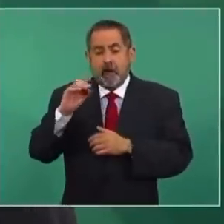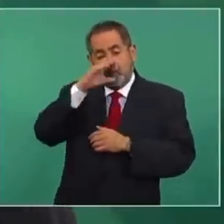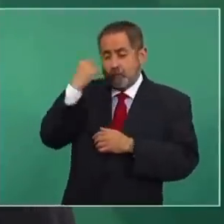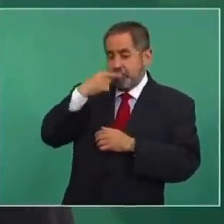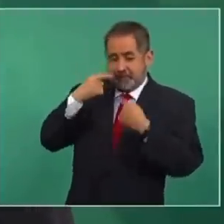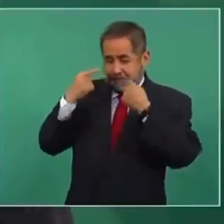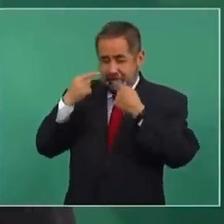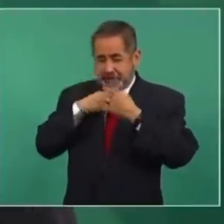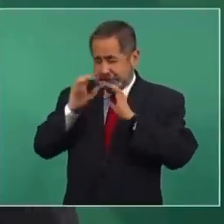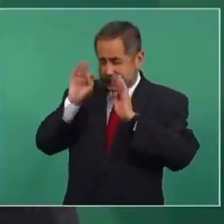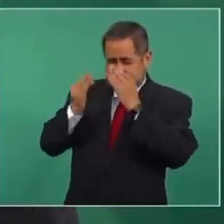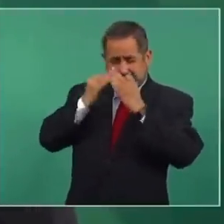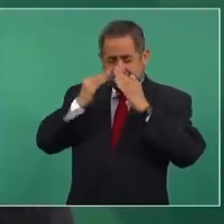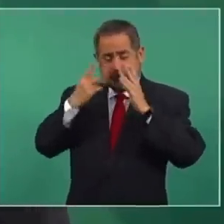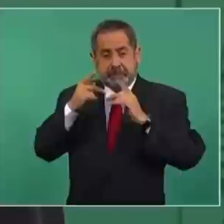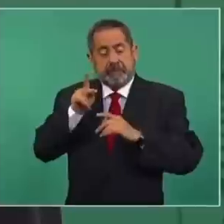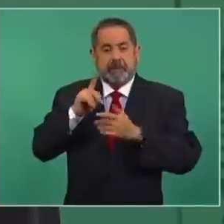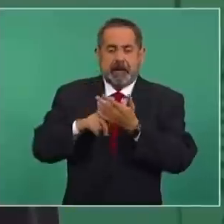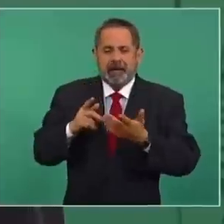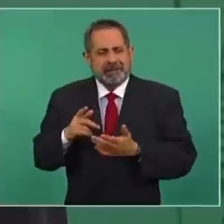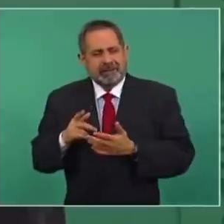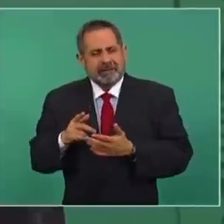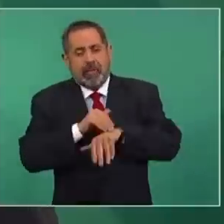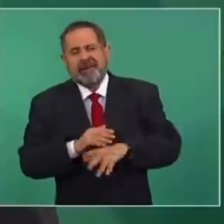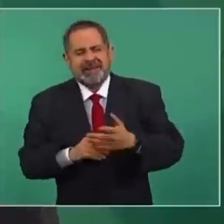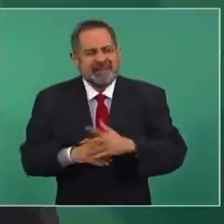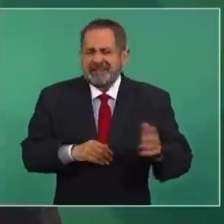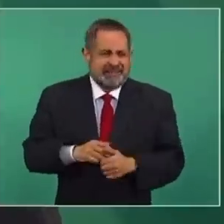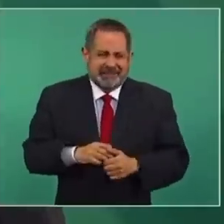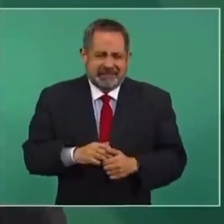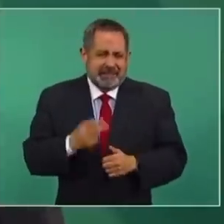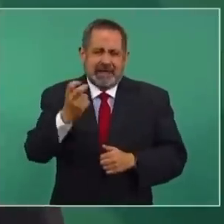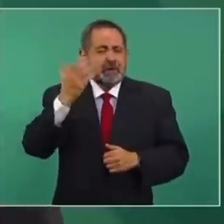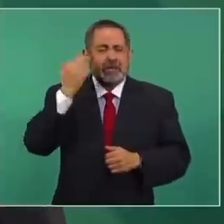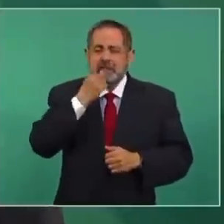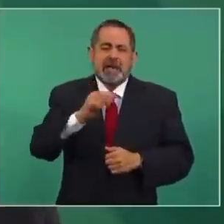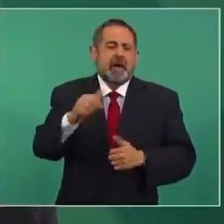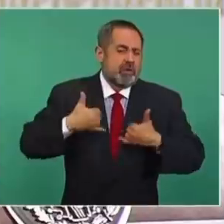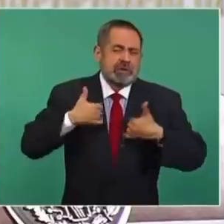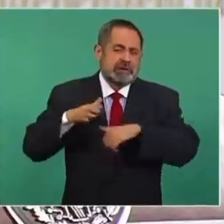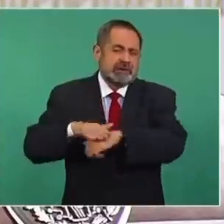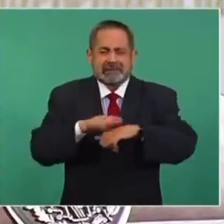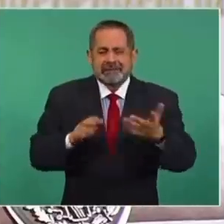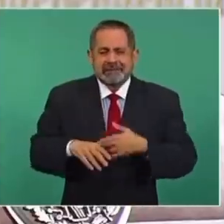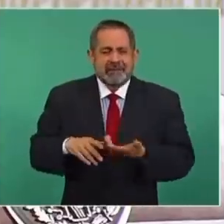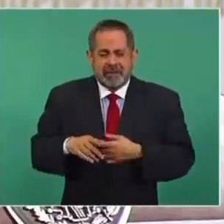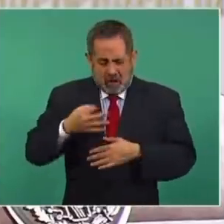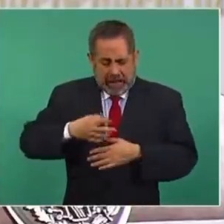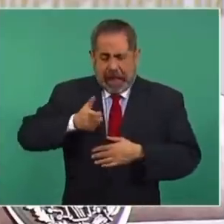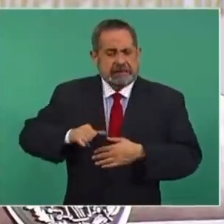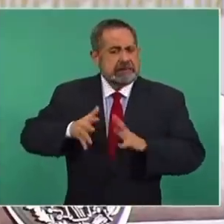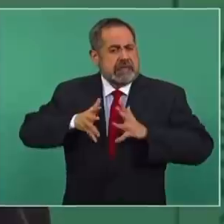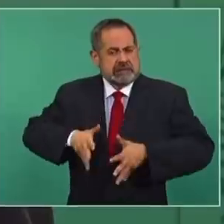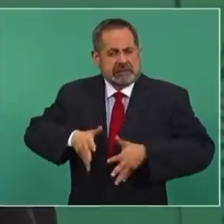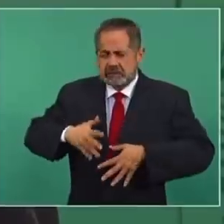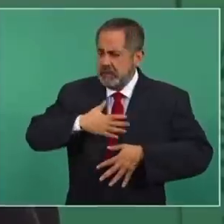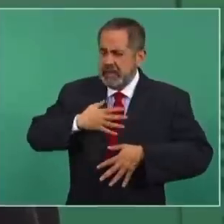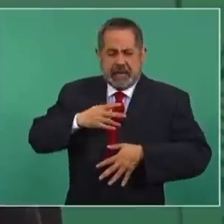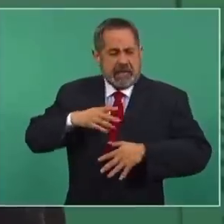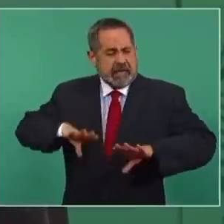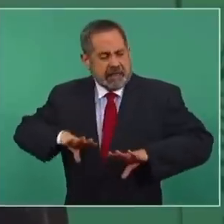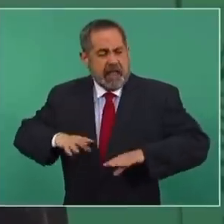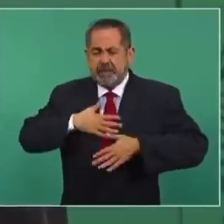ayuda, afílalo, o sea, o rebajalo. Lo que planteé ayer para los jóvenes fue, no pierdan su autenticidad, ánclense